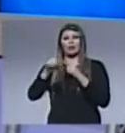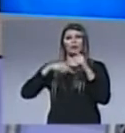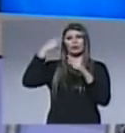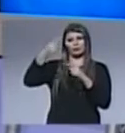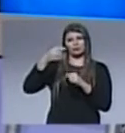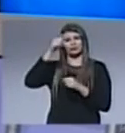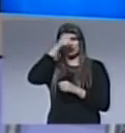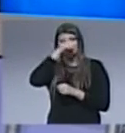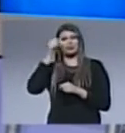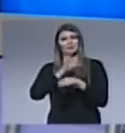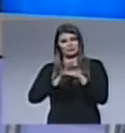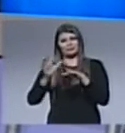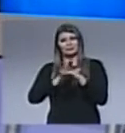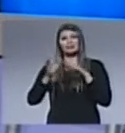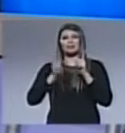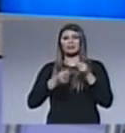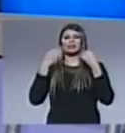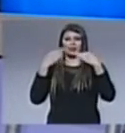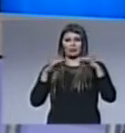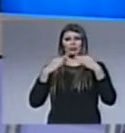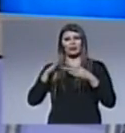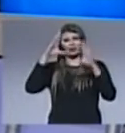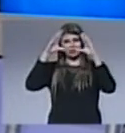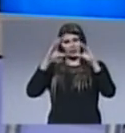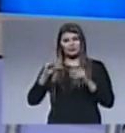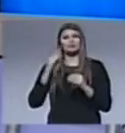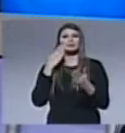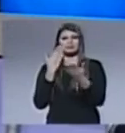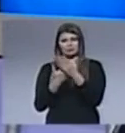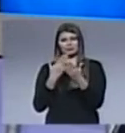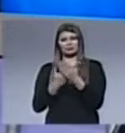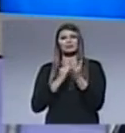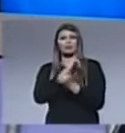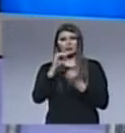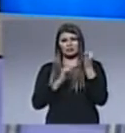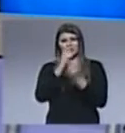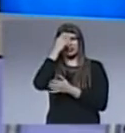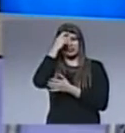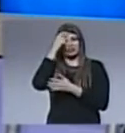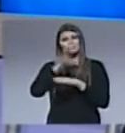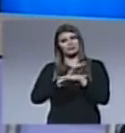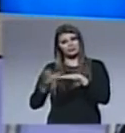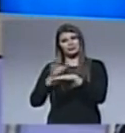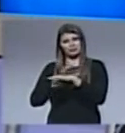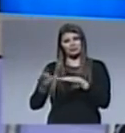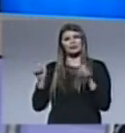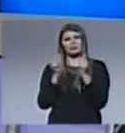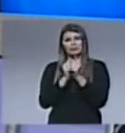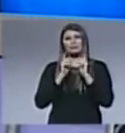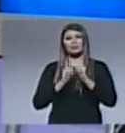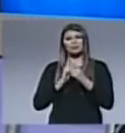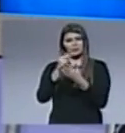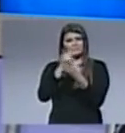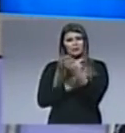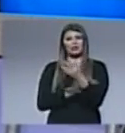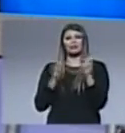próximo domingo y por supuesto también los miércoles en todo lo que tiene que ver con la programación de Noticiero Cristiano les invitamos a seguir con todos los programas